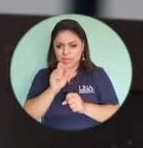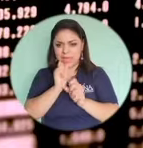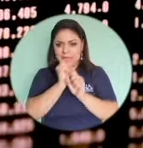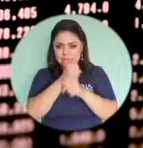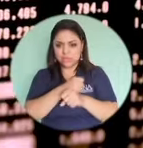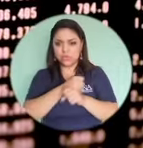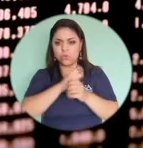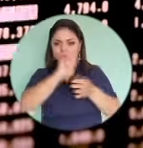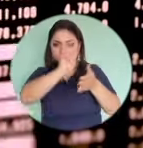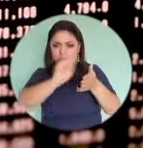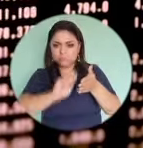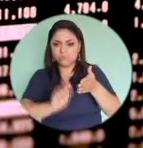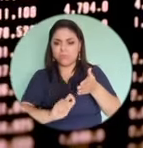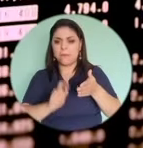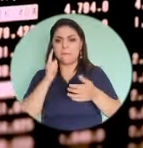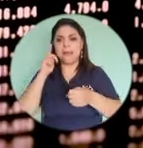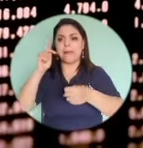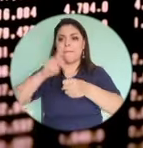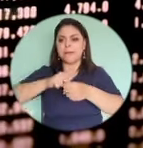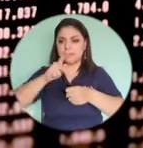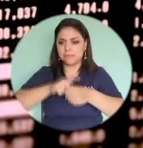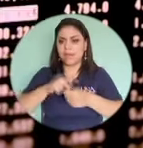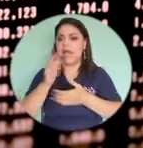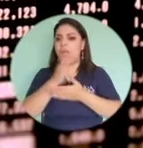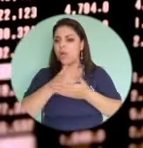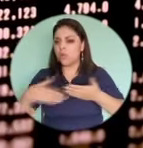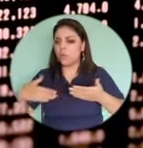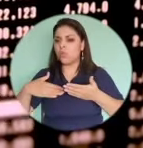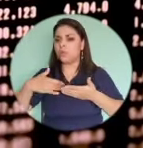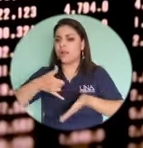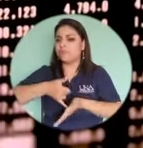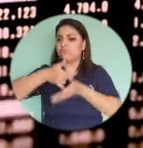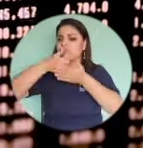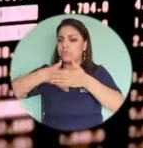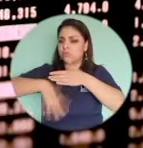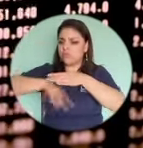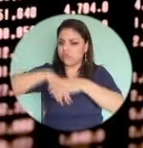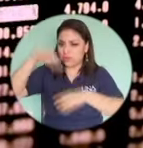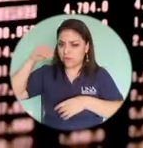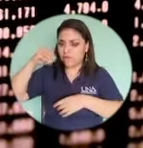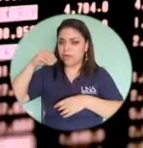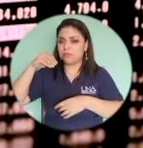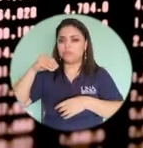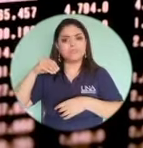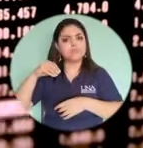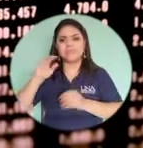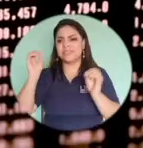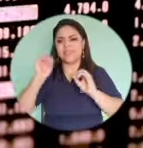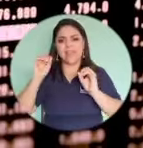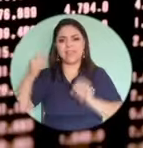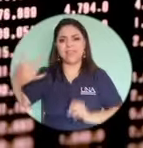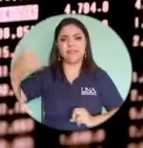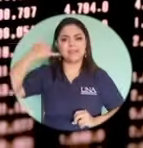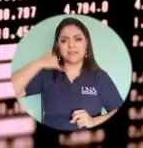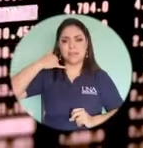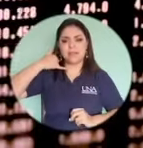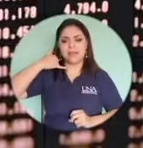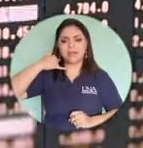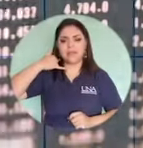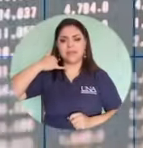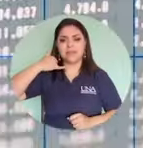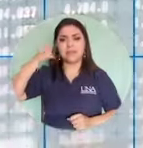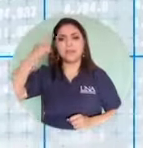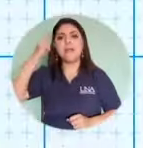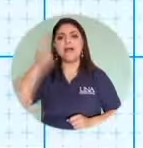llenamos una boleta para participar un formulario para participar en una rifa de algo nadie nos va a llevar a llamar